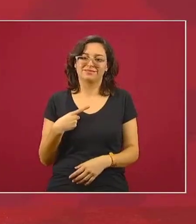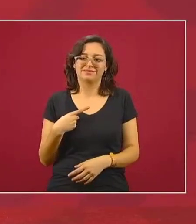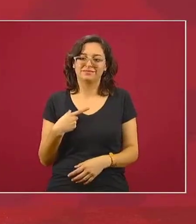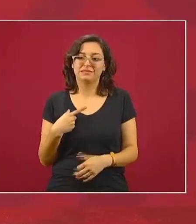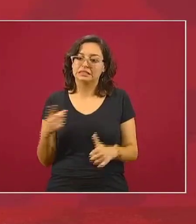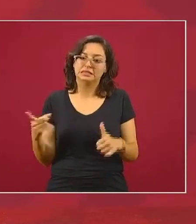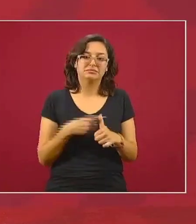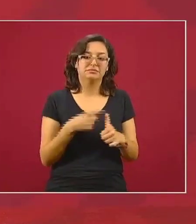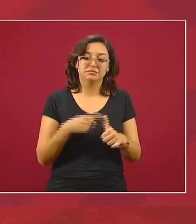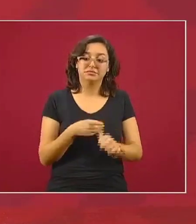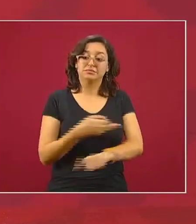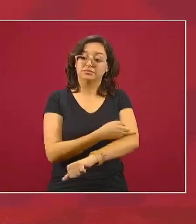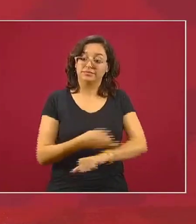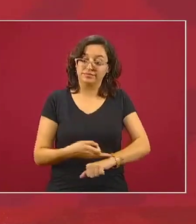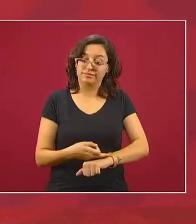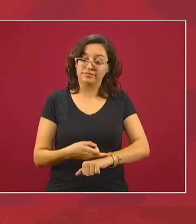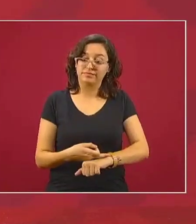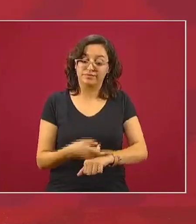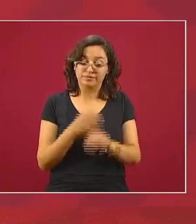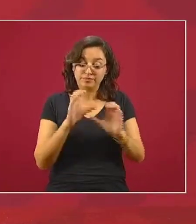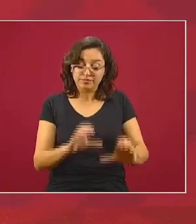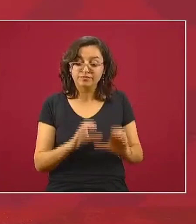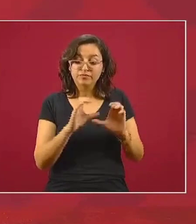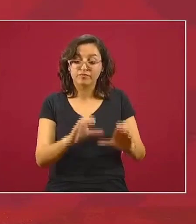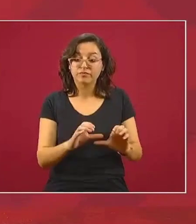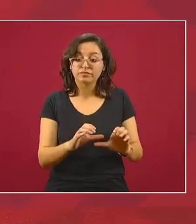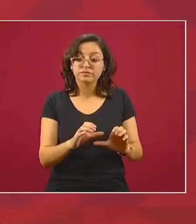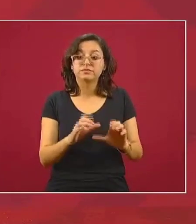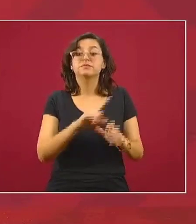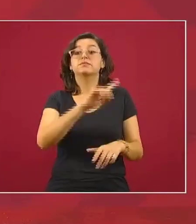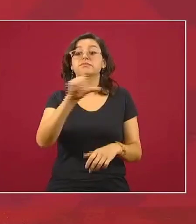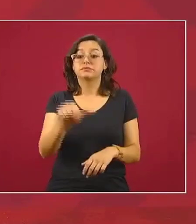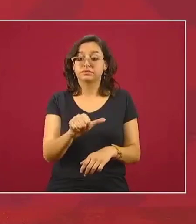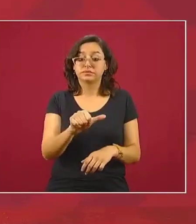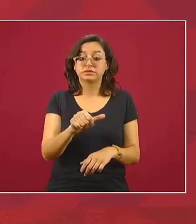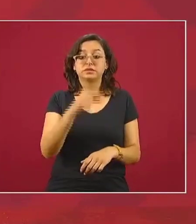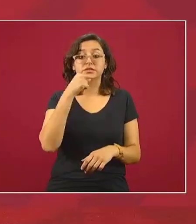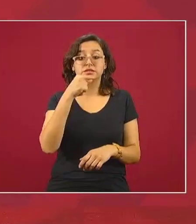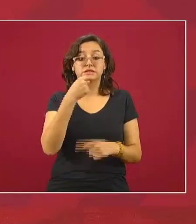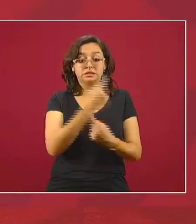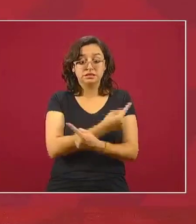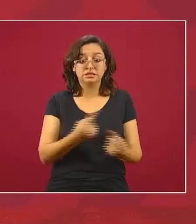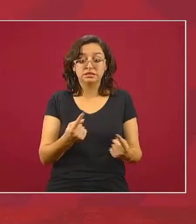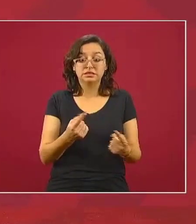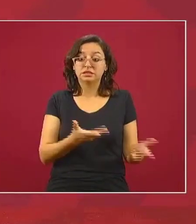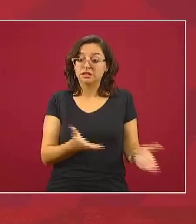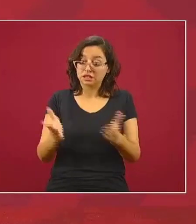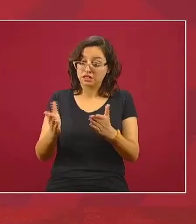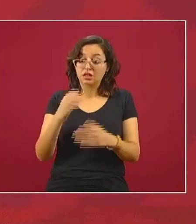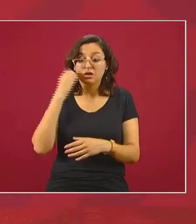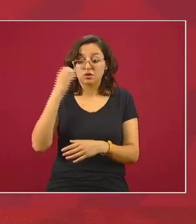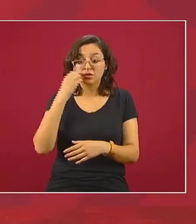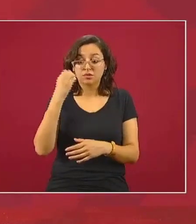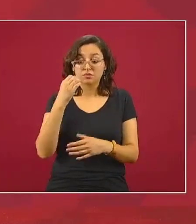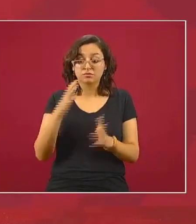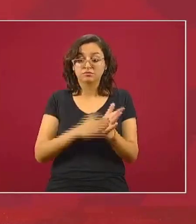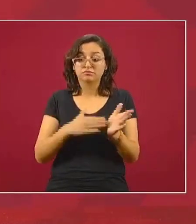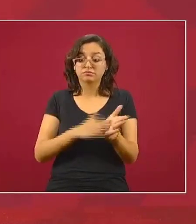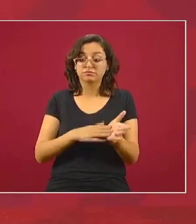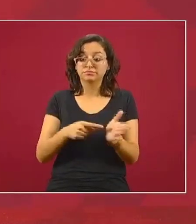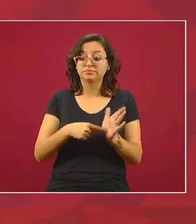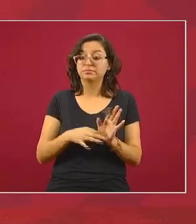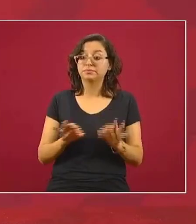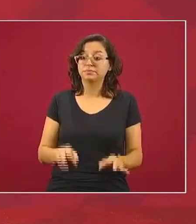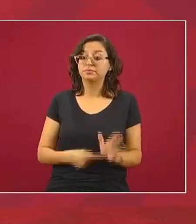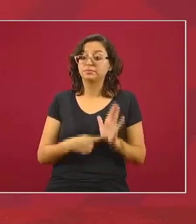primer filtro es este y van a llegar los niños a la escuela con un papelito en donde